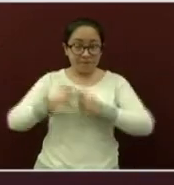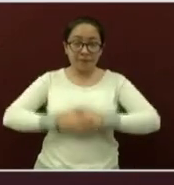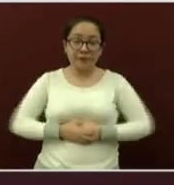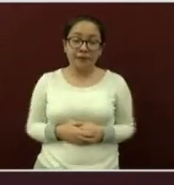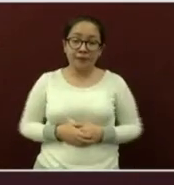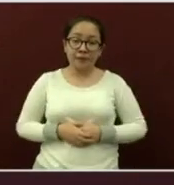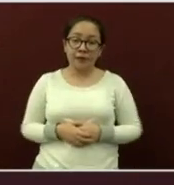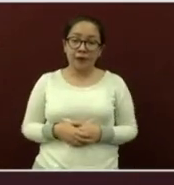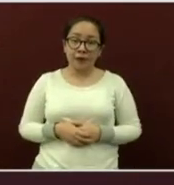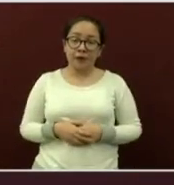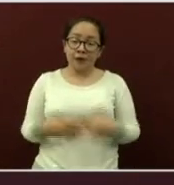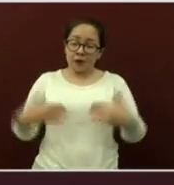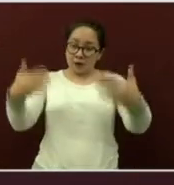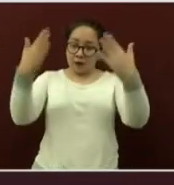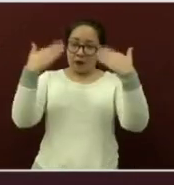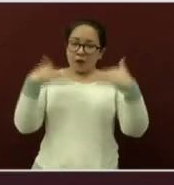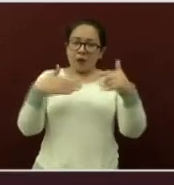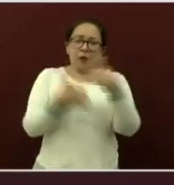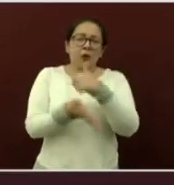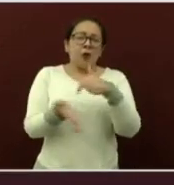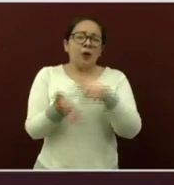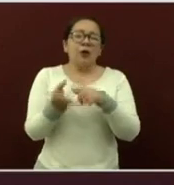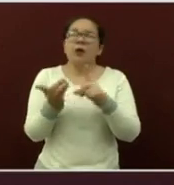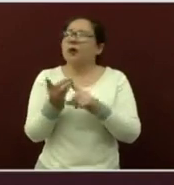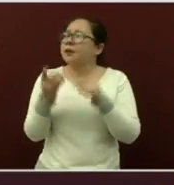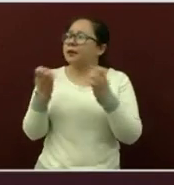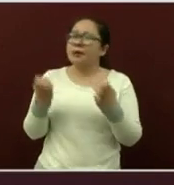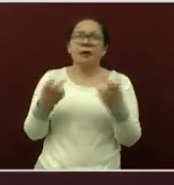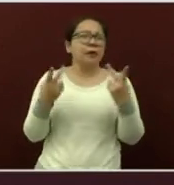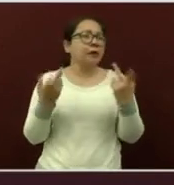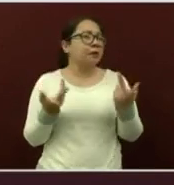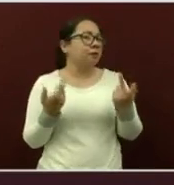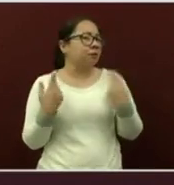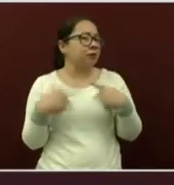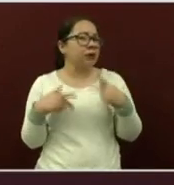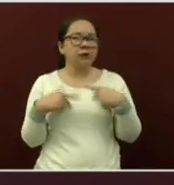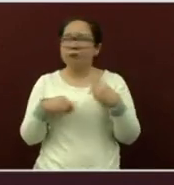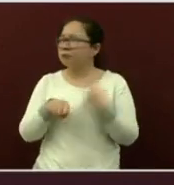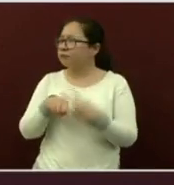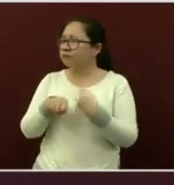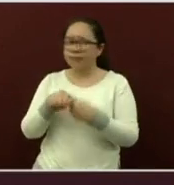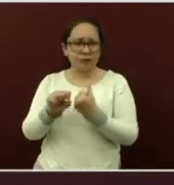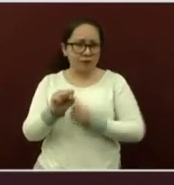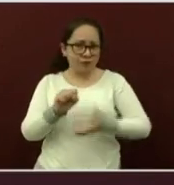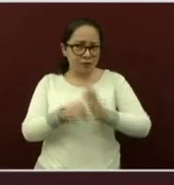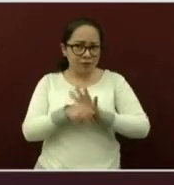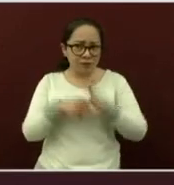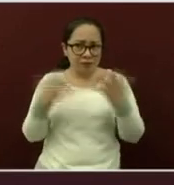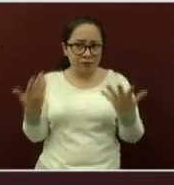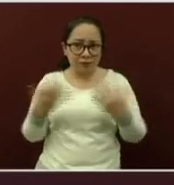Enseguida les muestro los lugares en donde se está presentando estos casos.